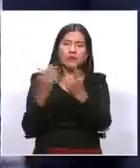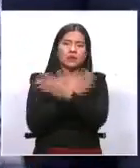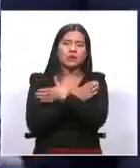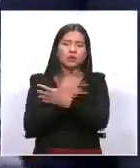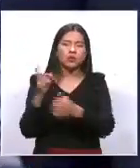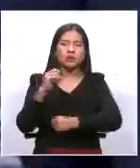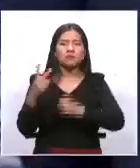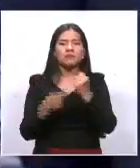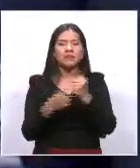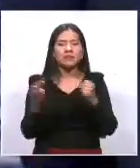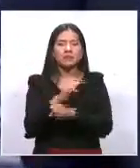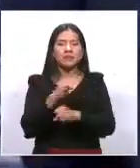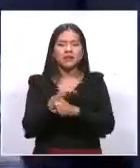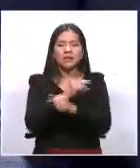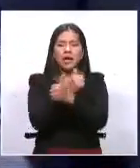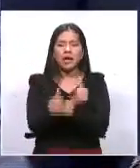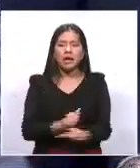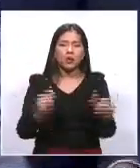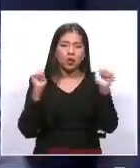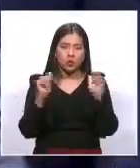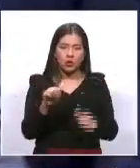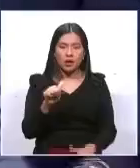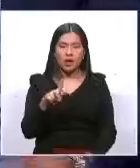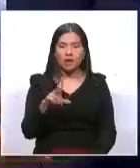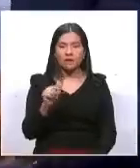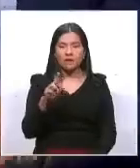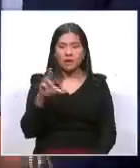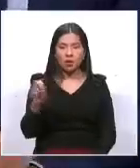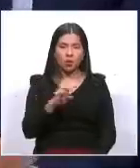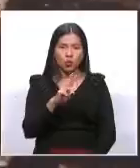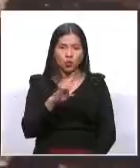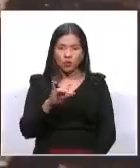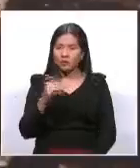de Autonomía, Álvaro Ruiz, está con nosotros, para darle las buenas noches, con él vamos a hablar hace...